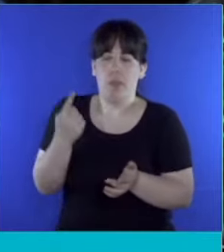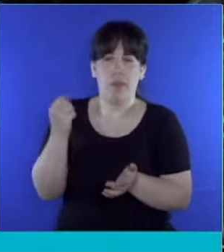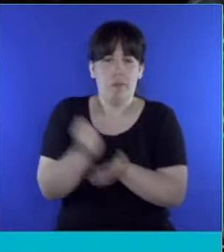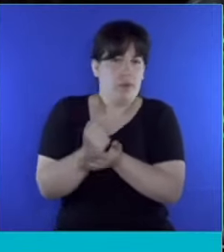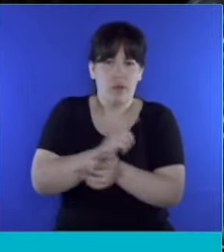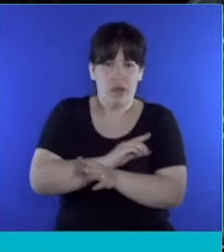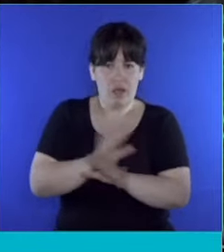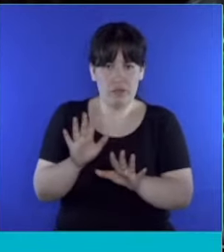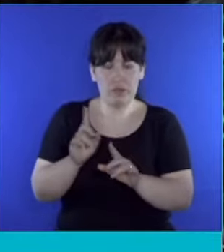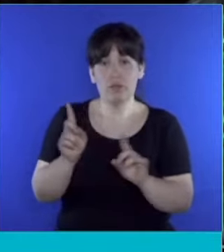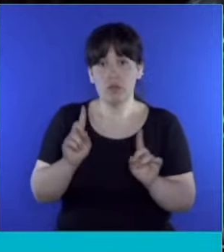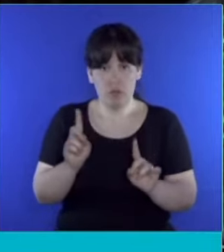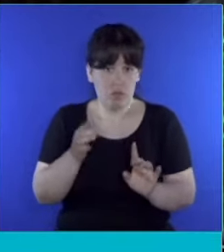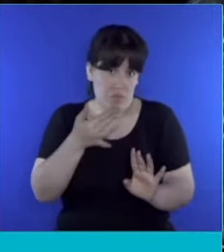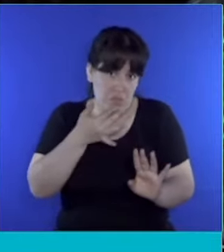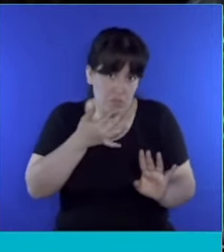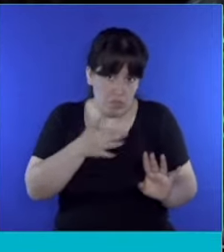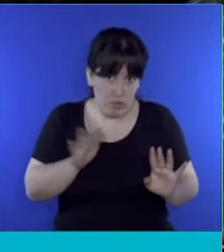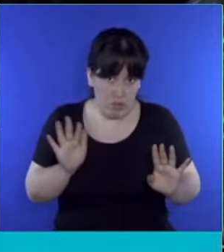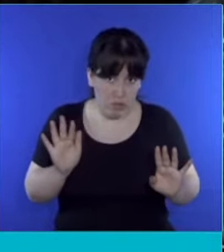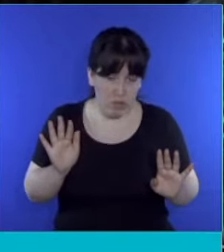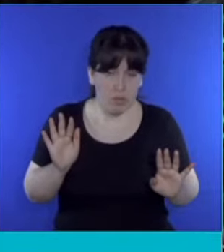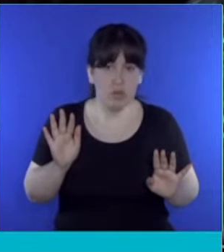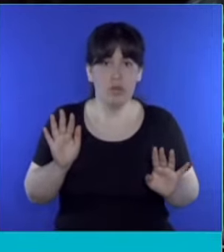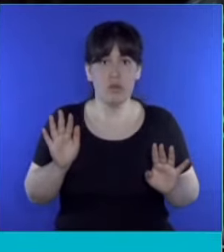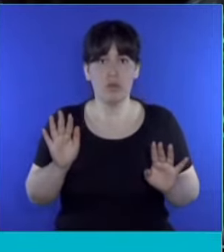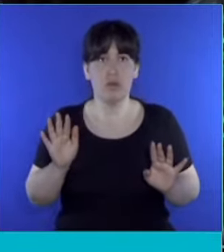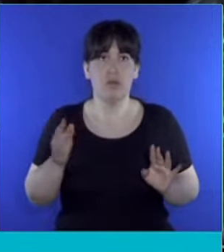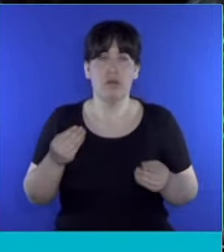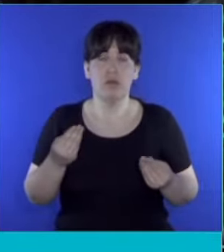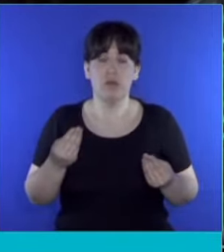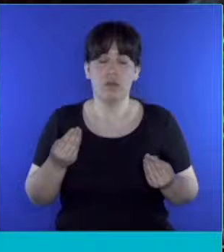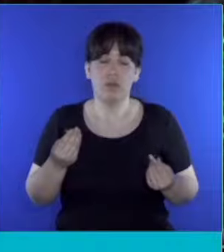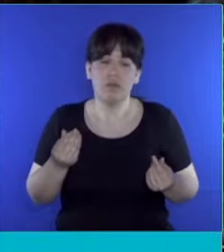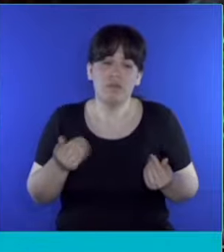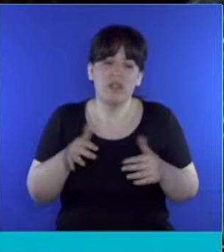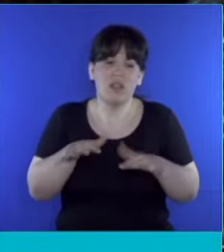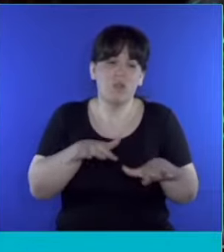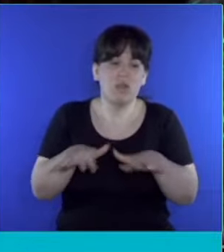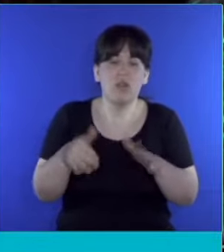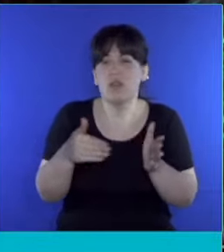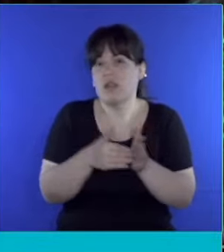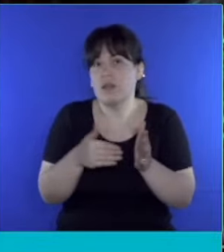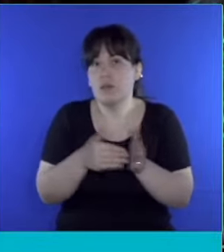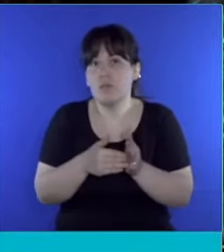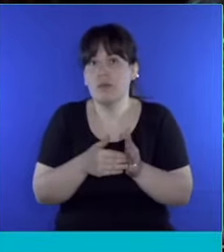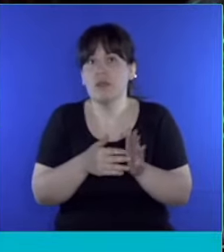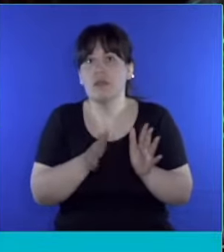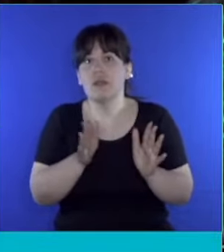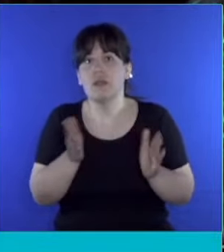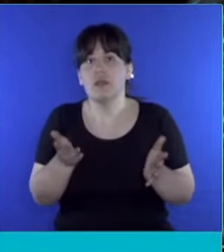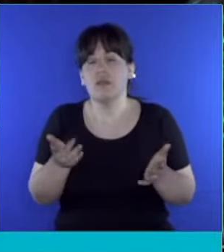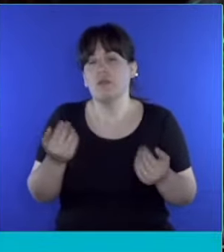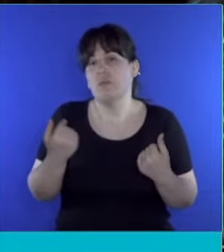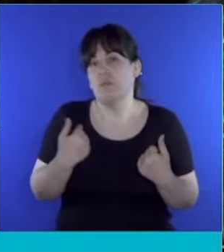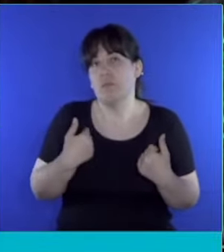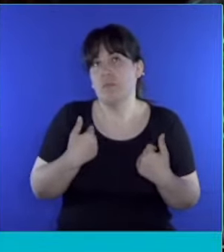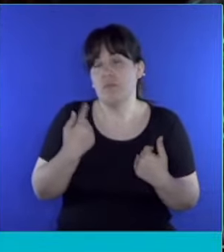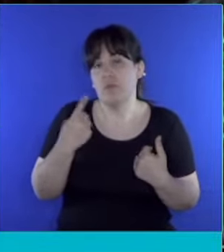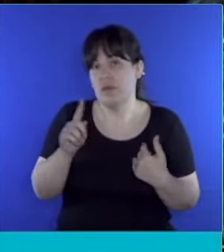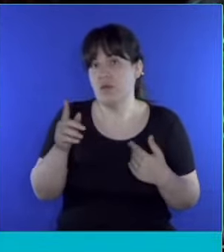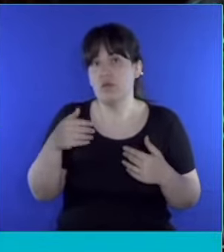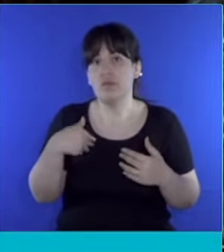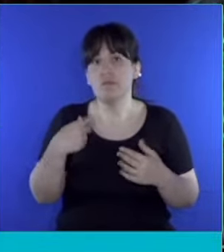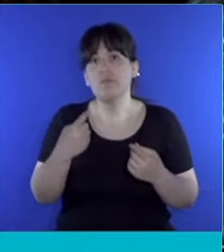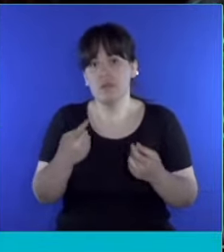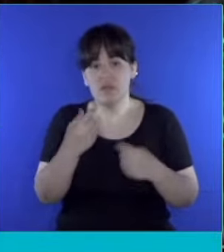que en determinadas circunstancias no hay ninguna duda acerca de la necesaria